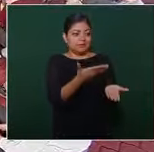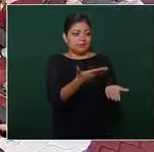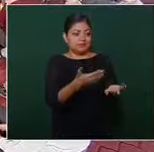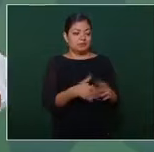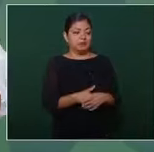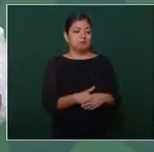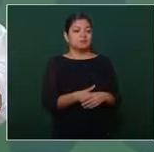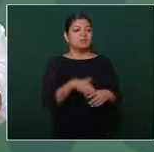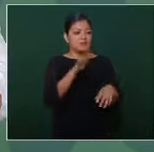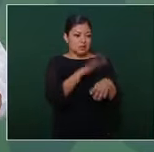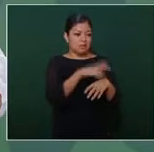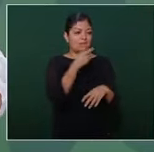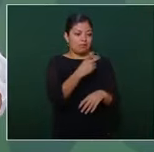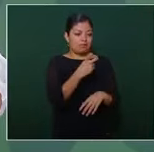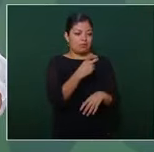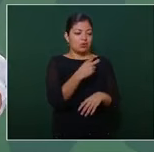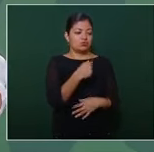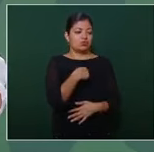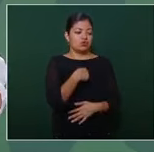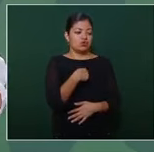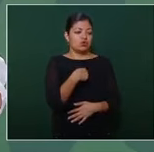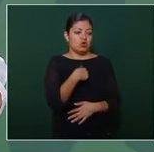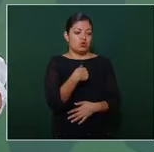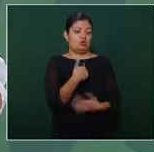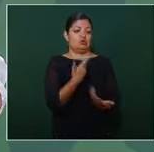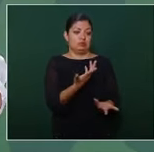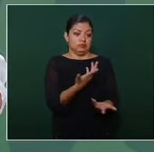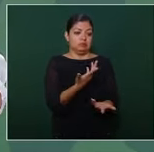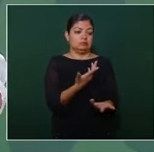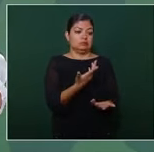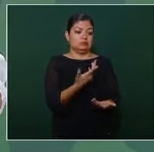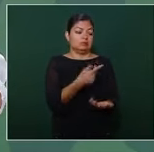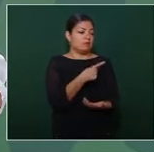por eso creo que hay que agotar la investigación